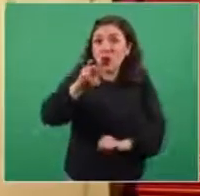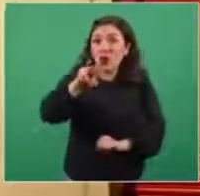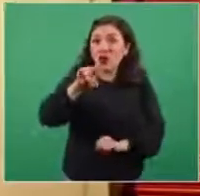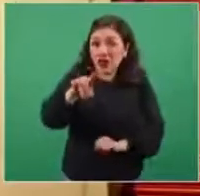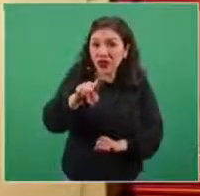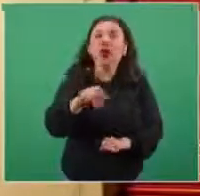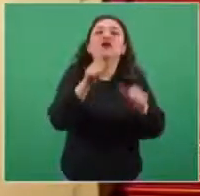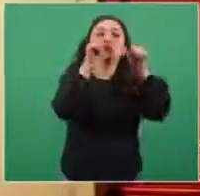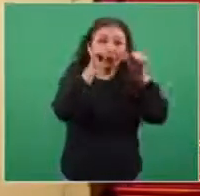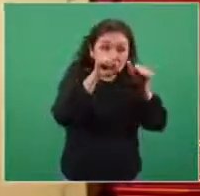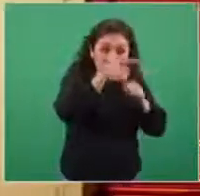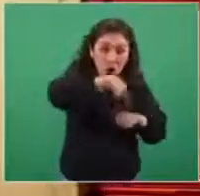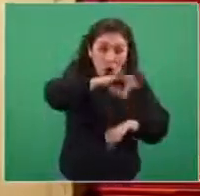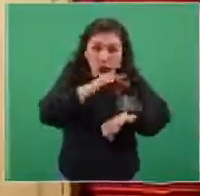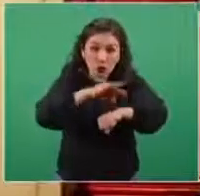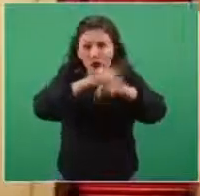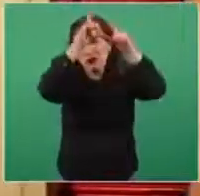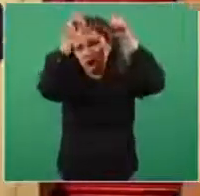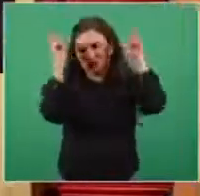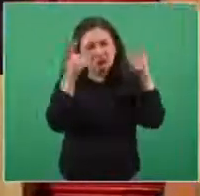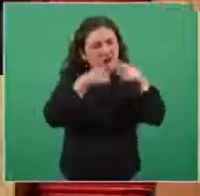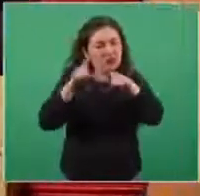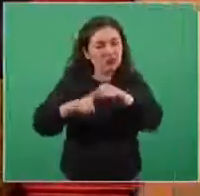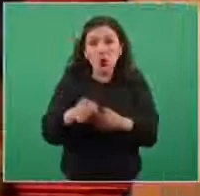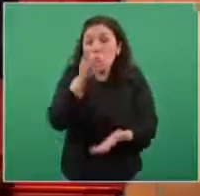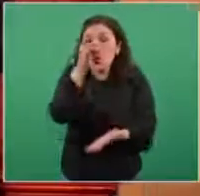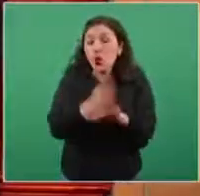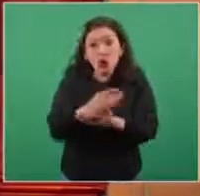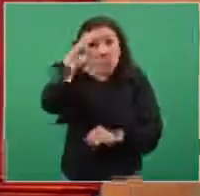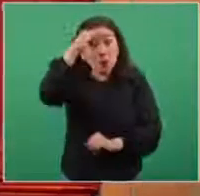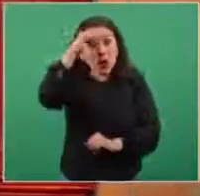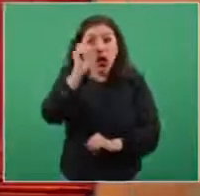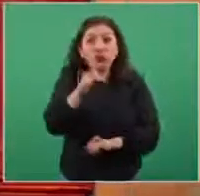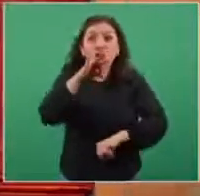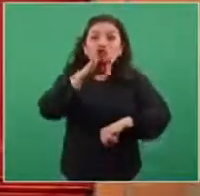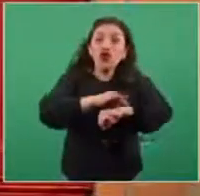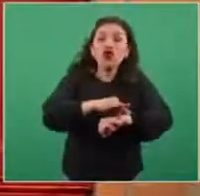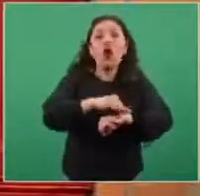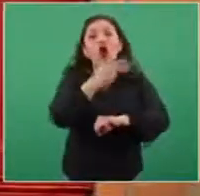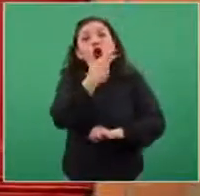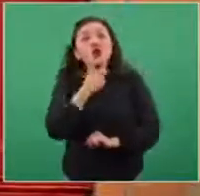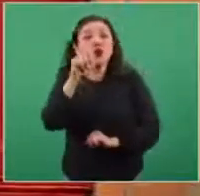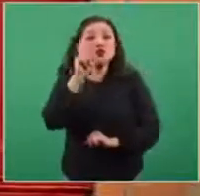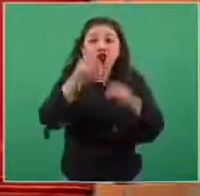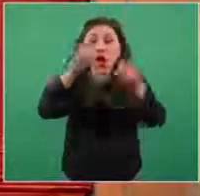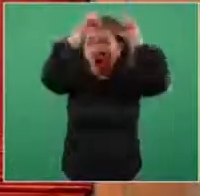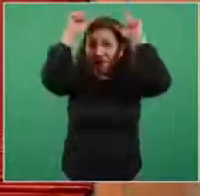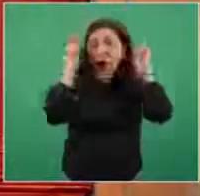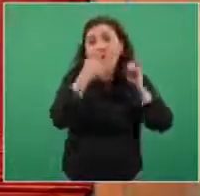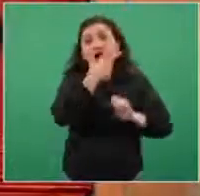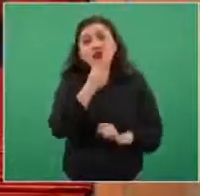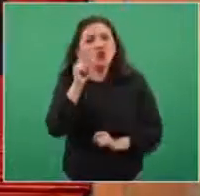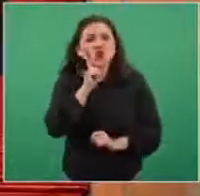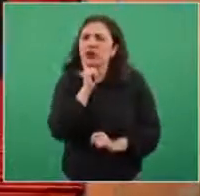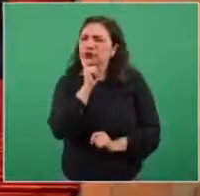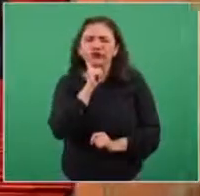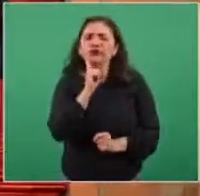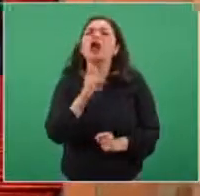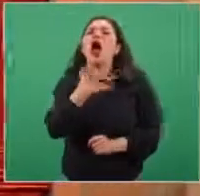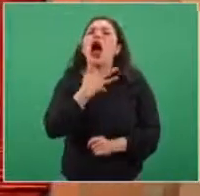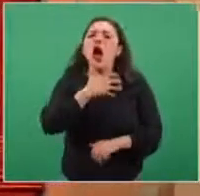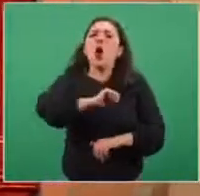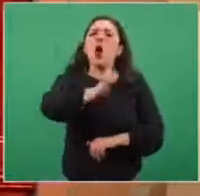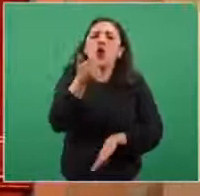padecen COVID-19. Este personal no se limita a médicas y médicos o enfermeras y enfermeros, sino incluye